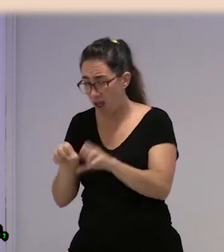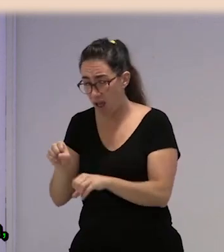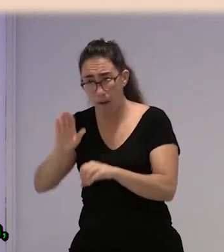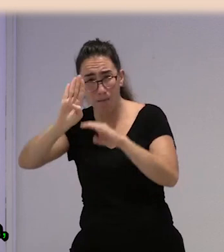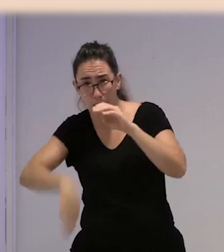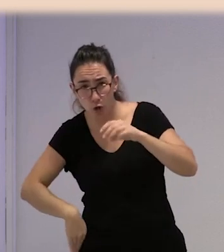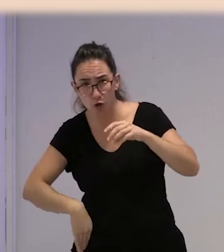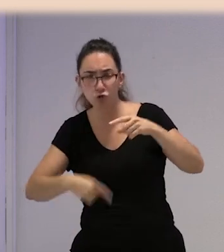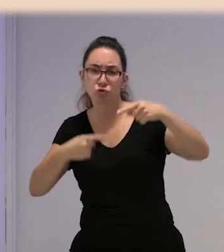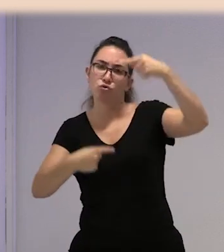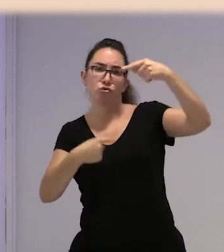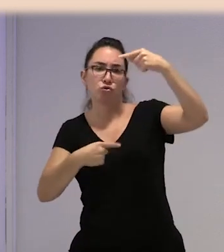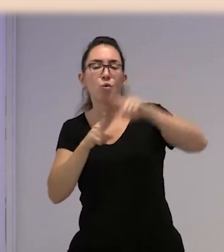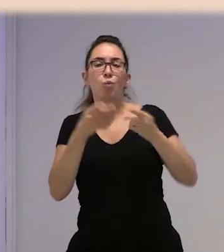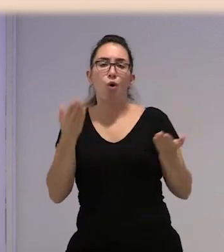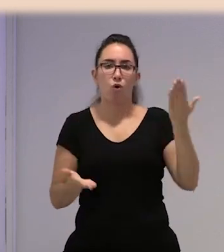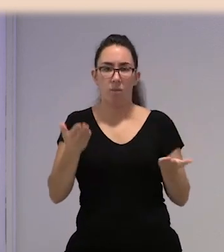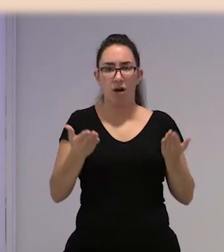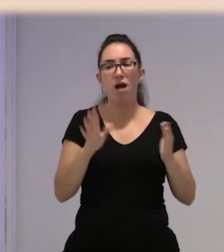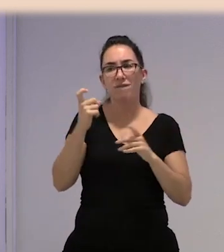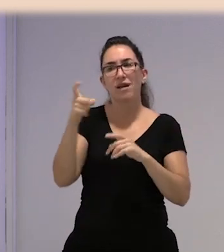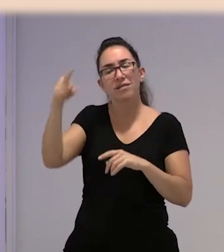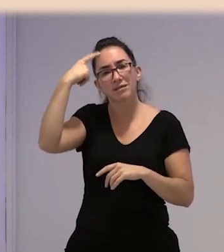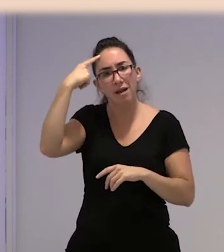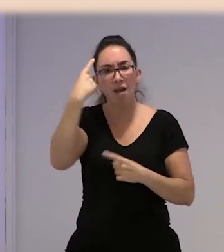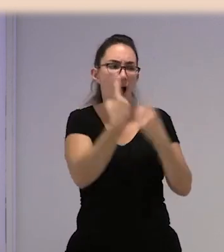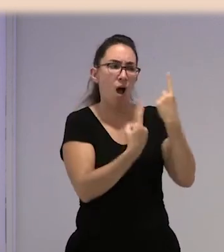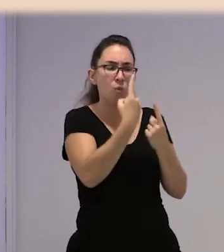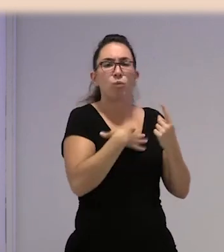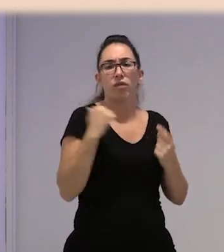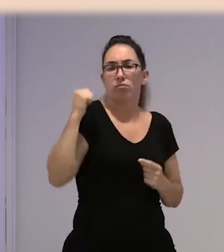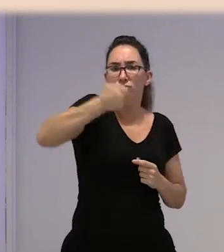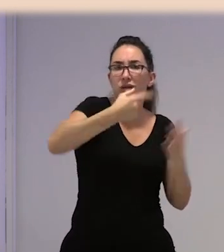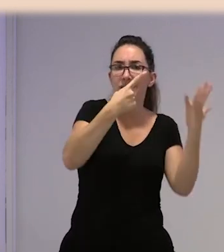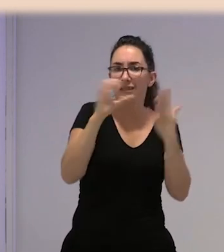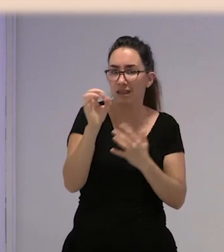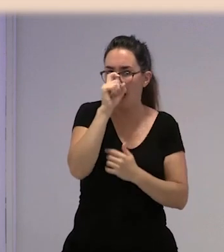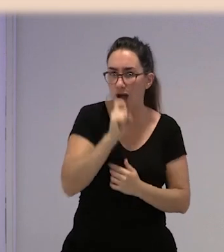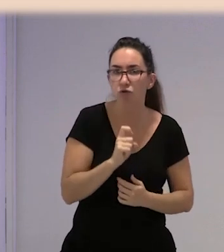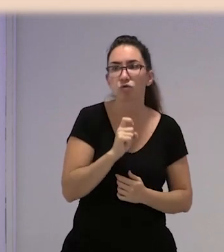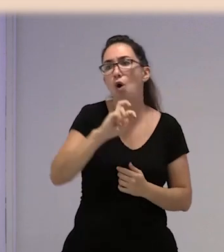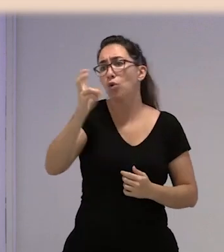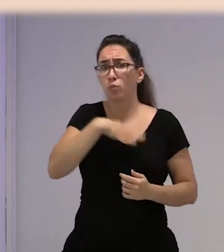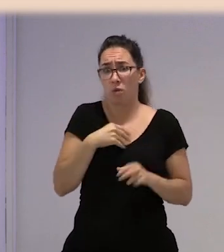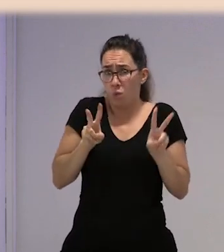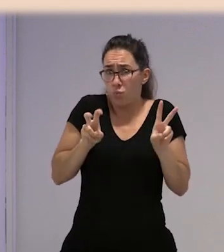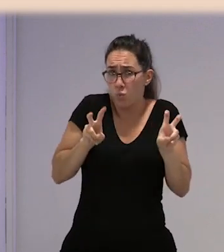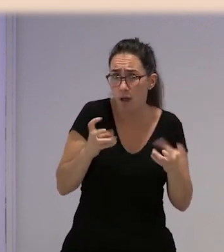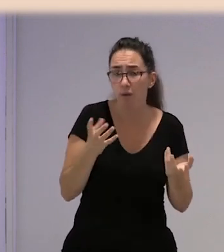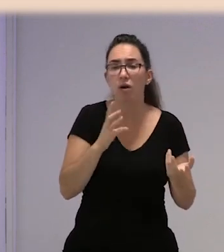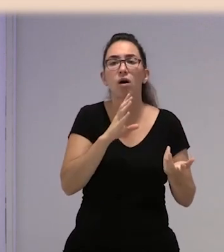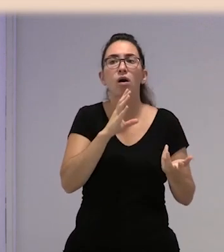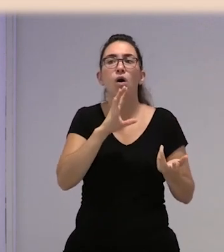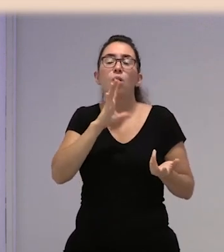nuevo al primer día, que hay personas, como hemos tenido compañera, con 60 años trabajando en el campo, porque en Andalucía el tema de la